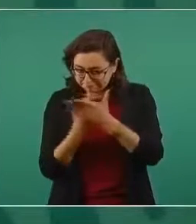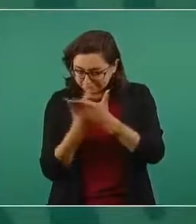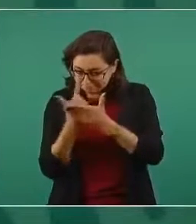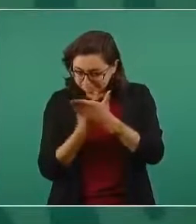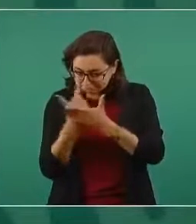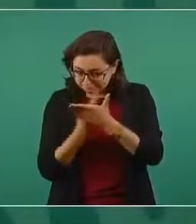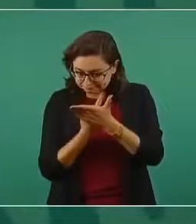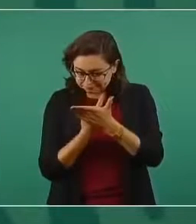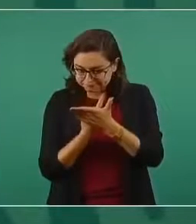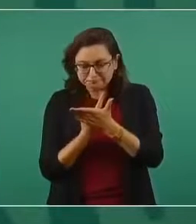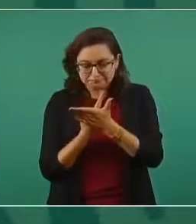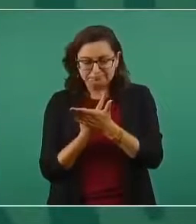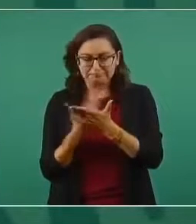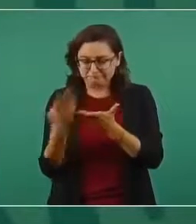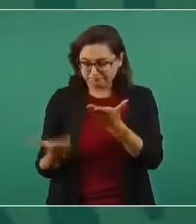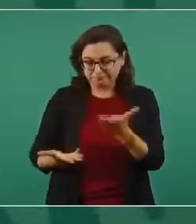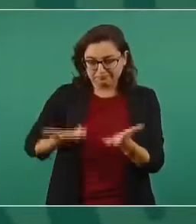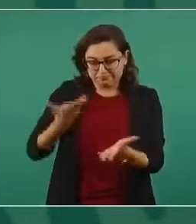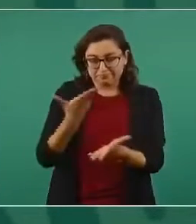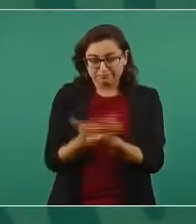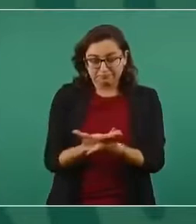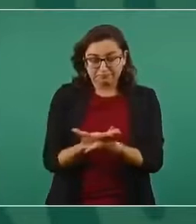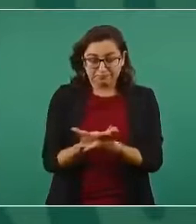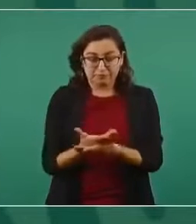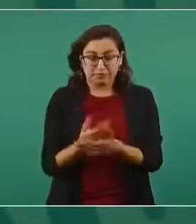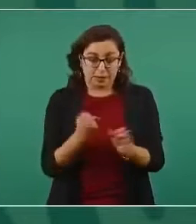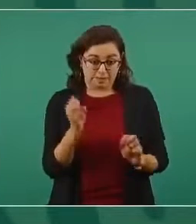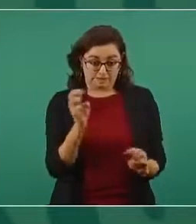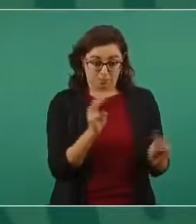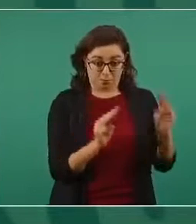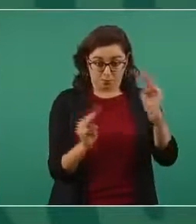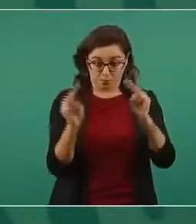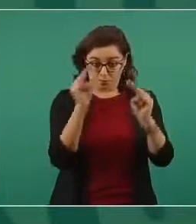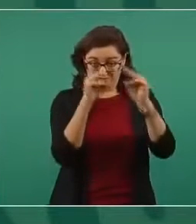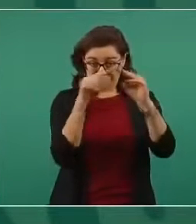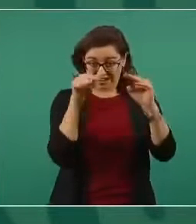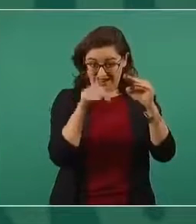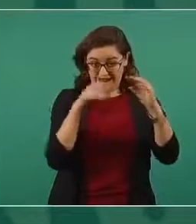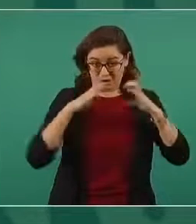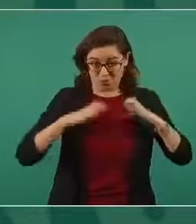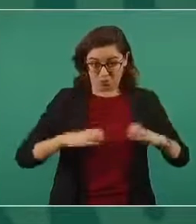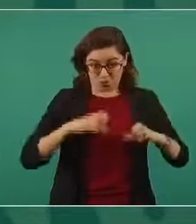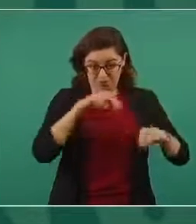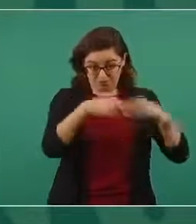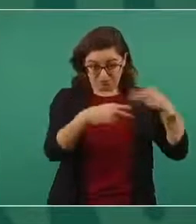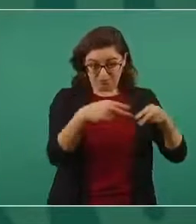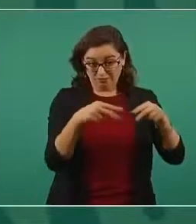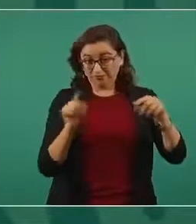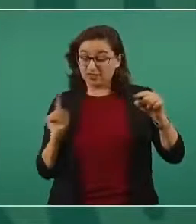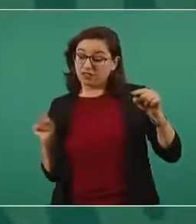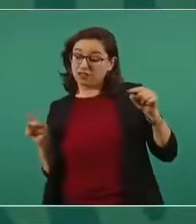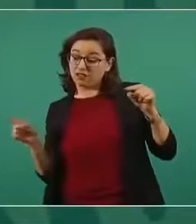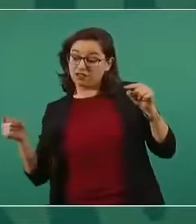de hacer un túnel para sacarlos con los riesgos